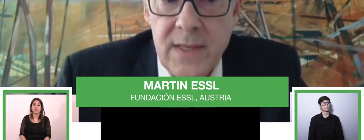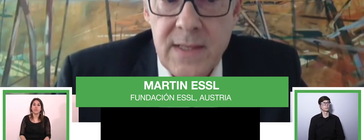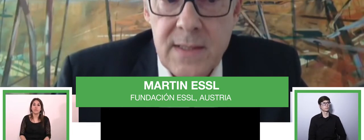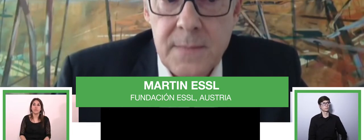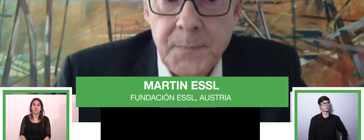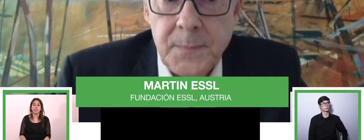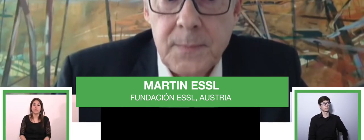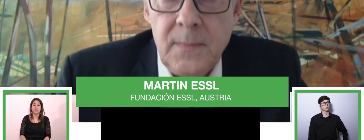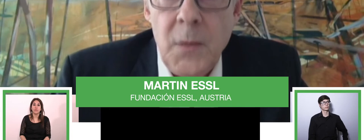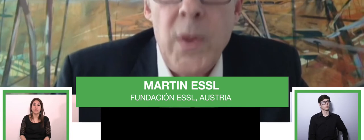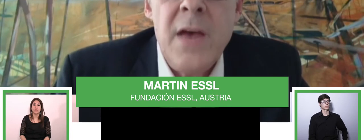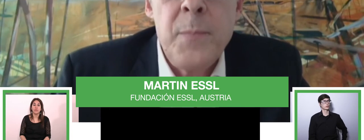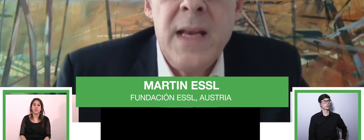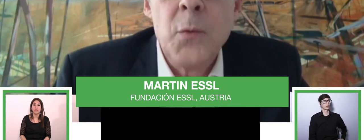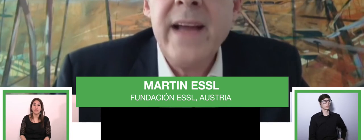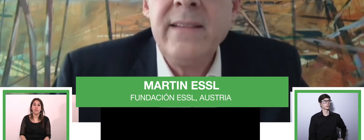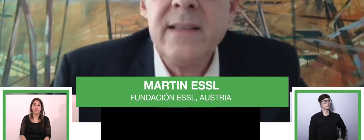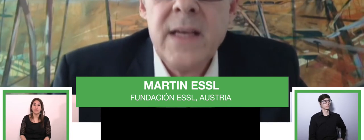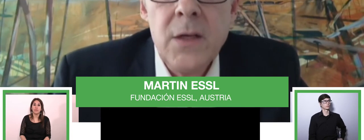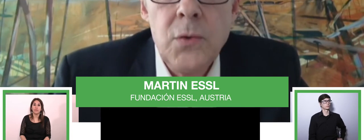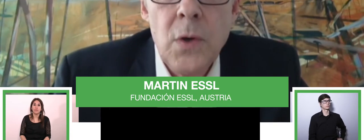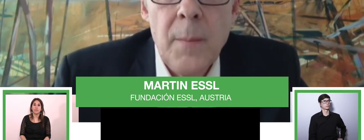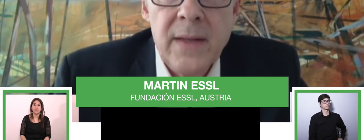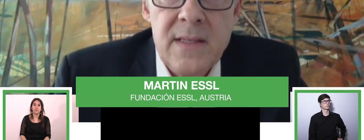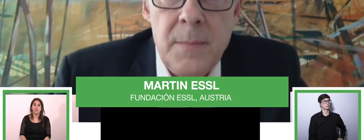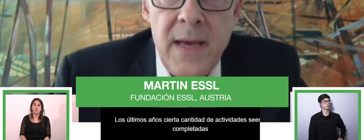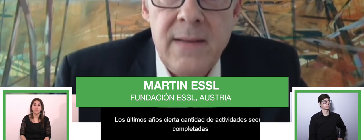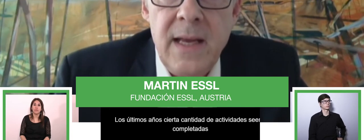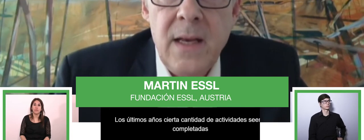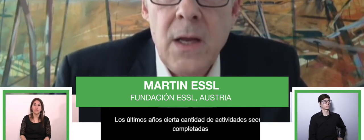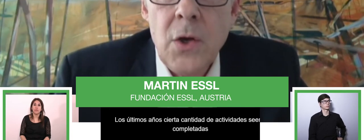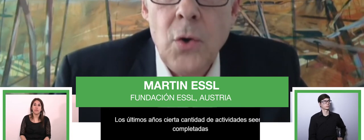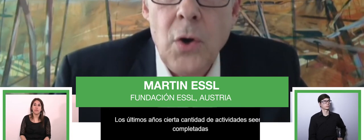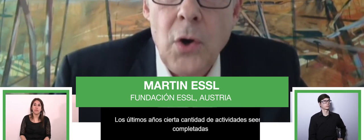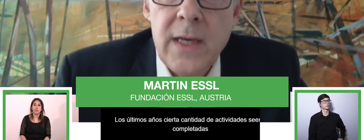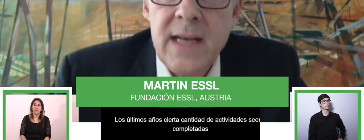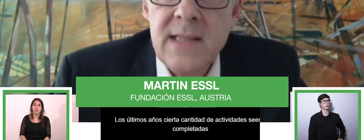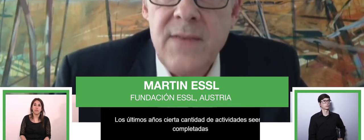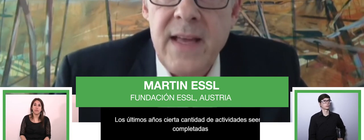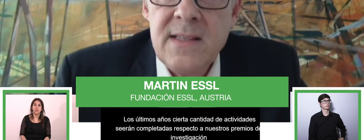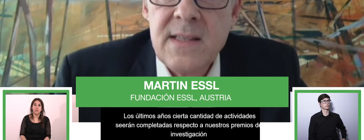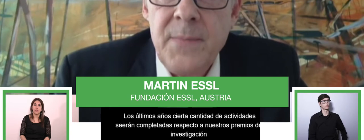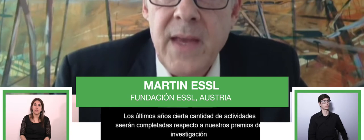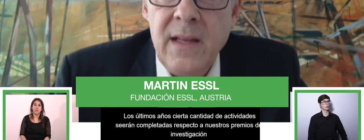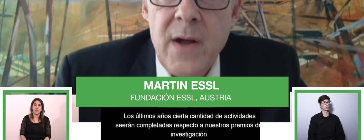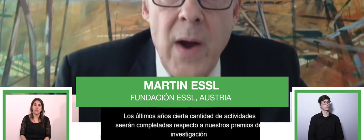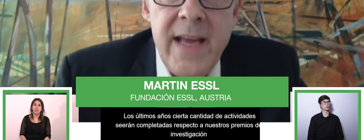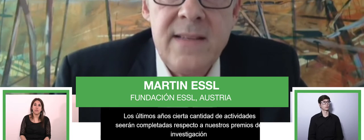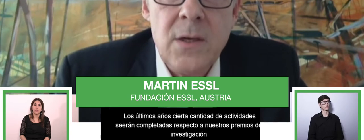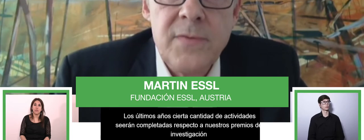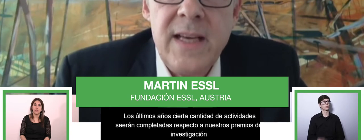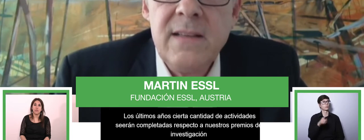investigación y nuestros premios a la investigación. Hemos estado invitados a participar para